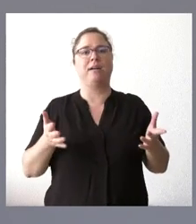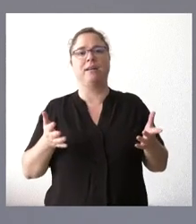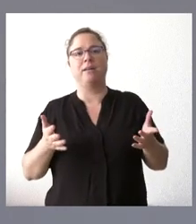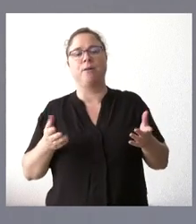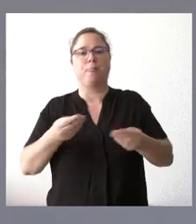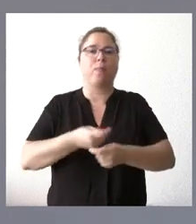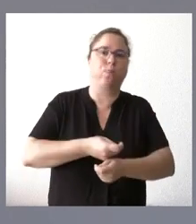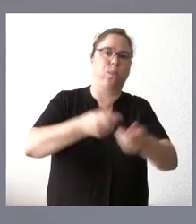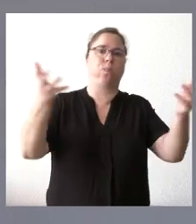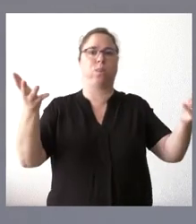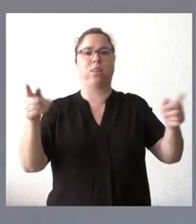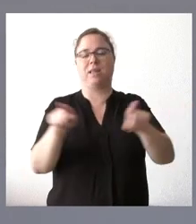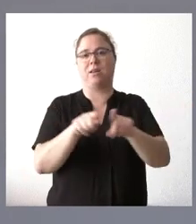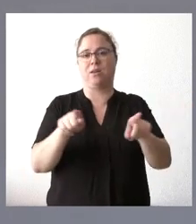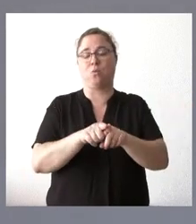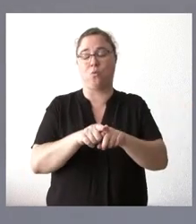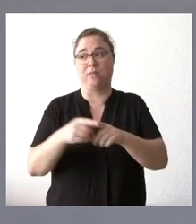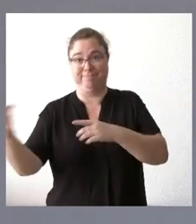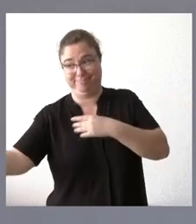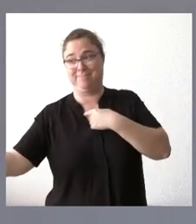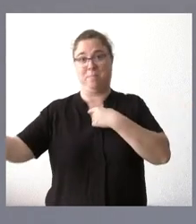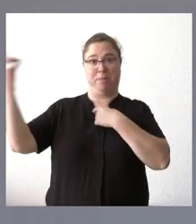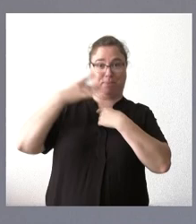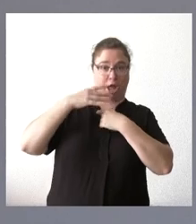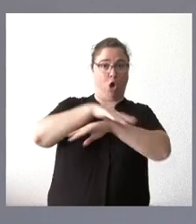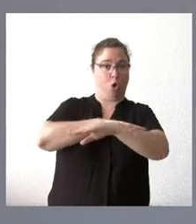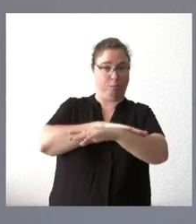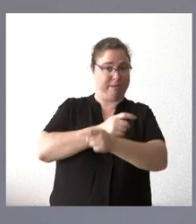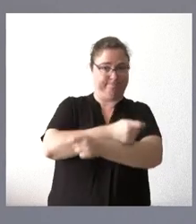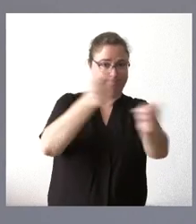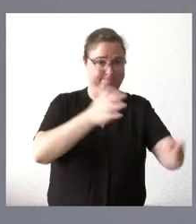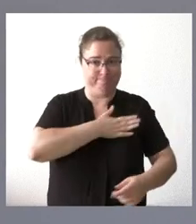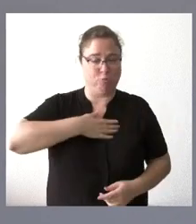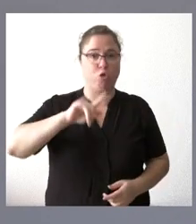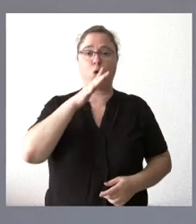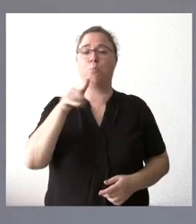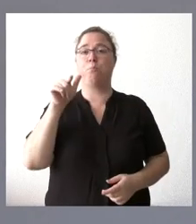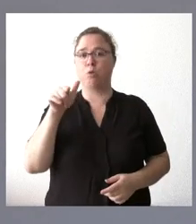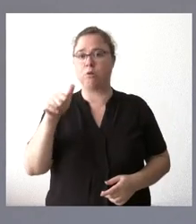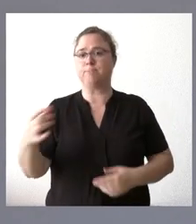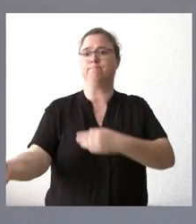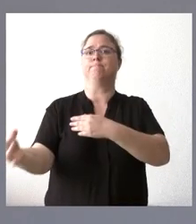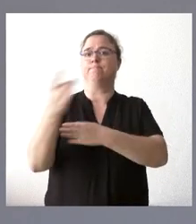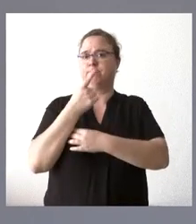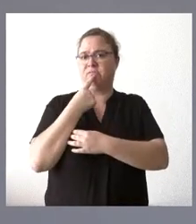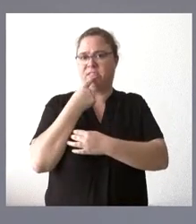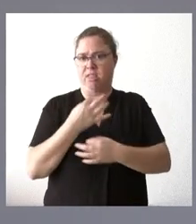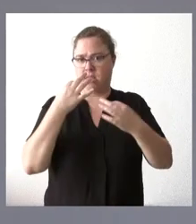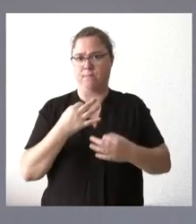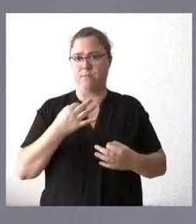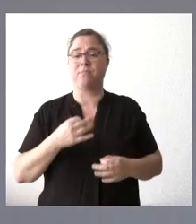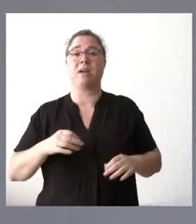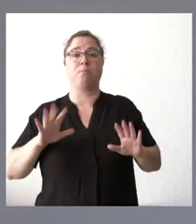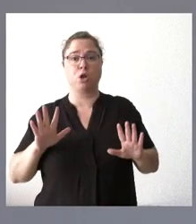documento que se envió a la Junta de Castilla y León en el que este hecho se ponía de manifiesto. Pero